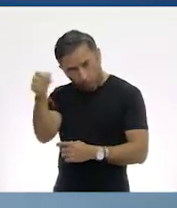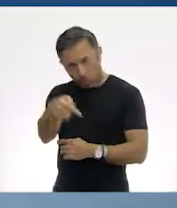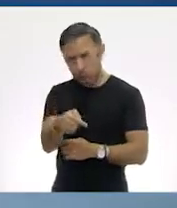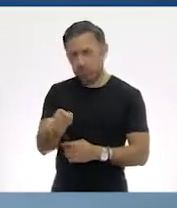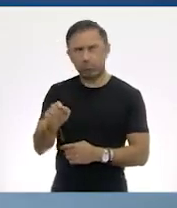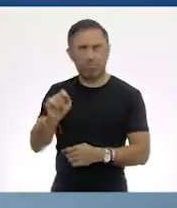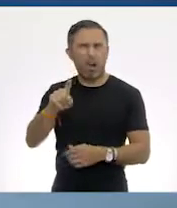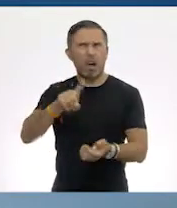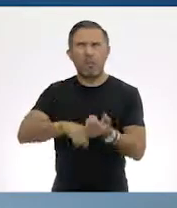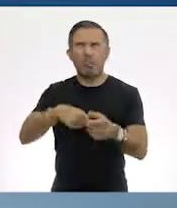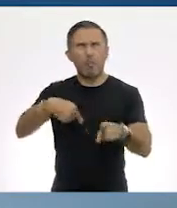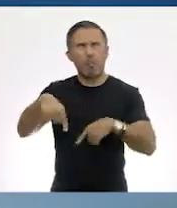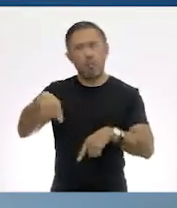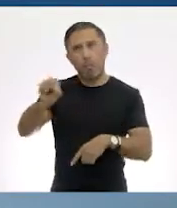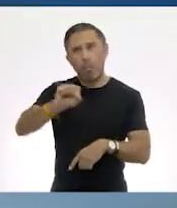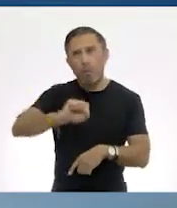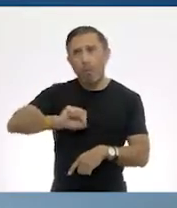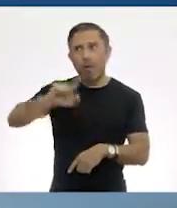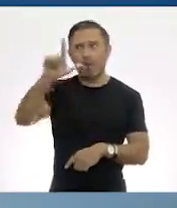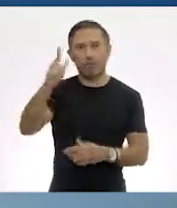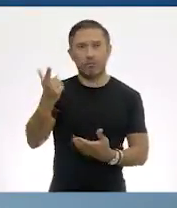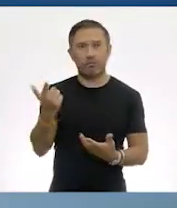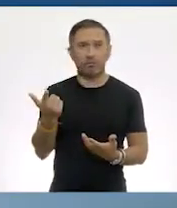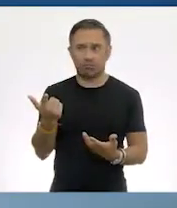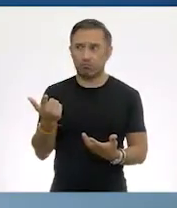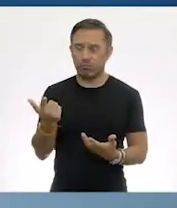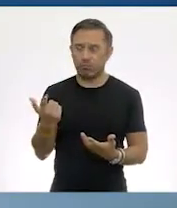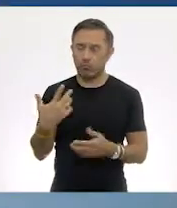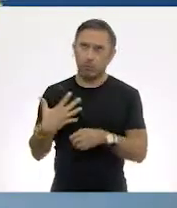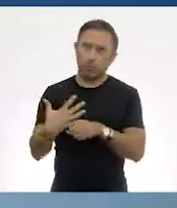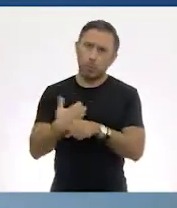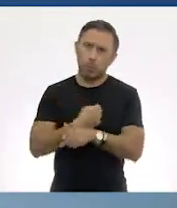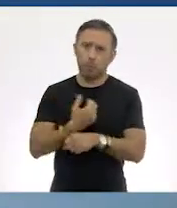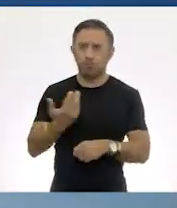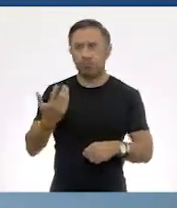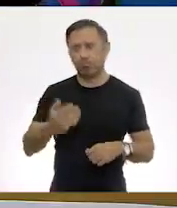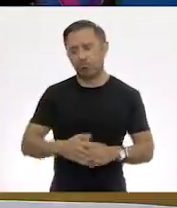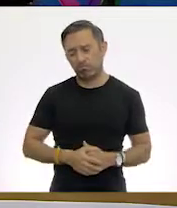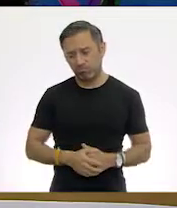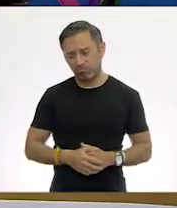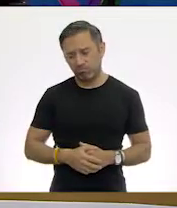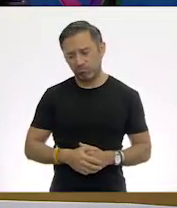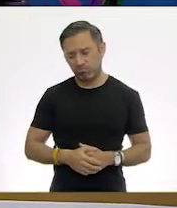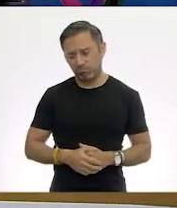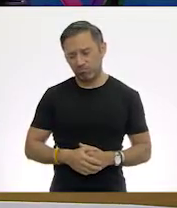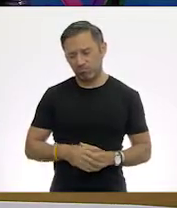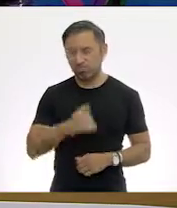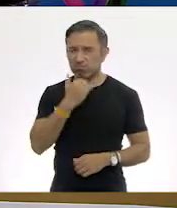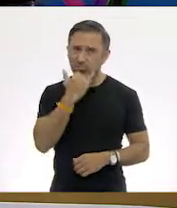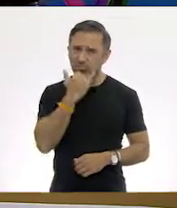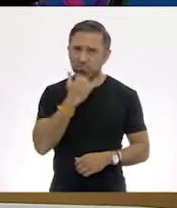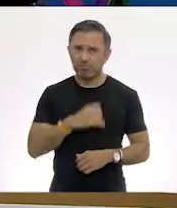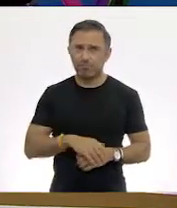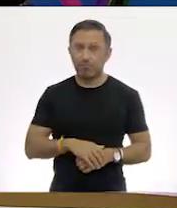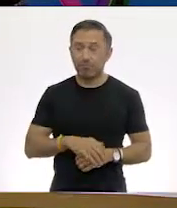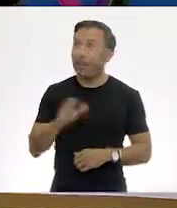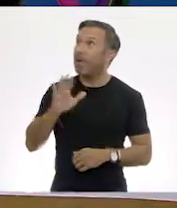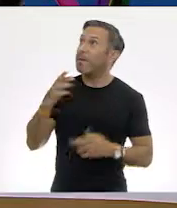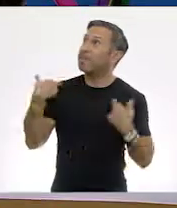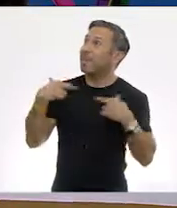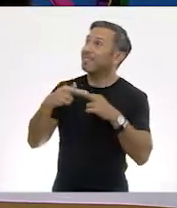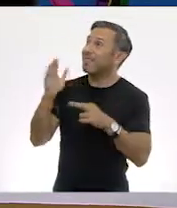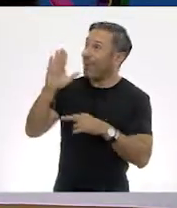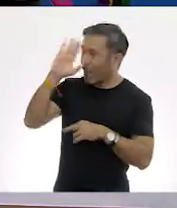de las golizas a mi pobre personita. ¡Ay, híjole! Ay, perdón. ¡Ay, hola, maestra! ¡Hola, Ton!